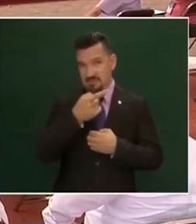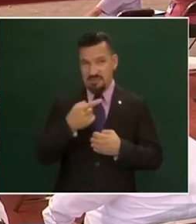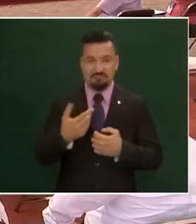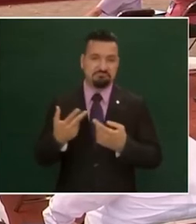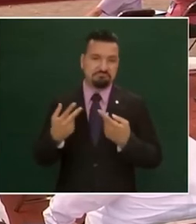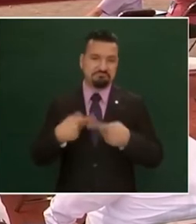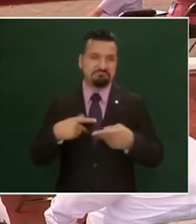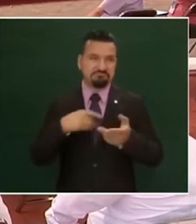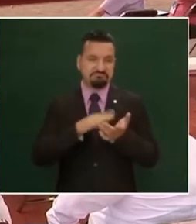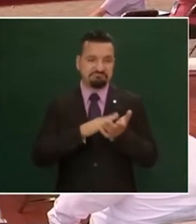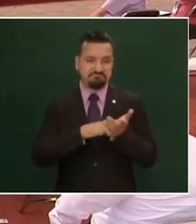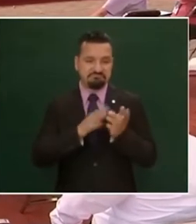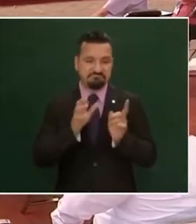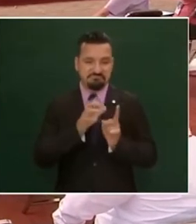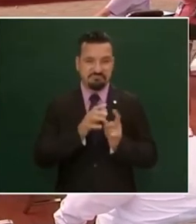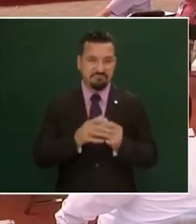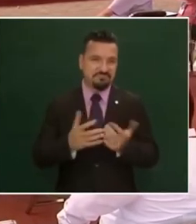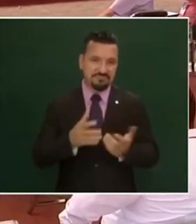en primer lugar miren